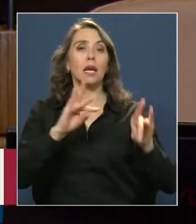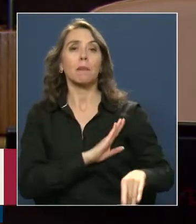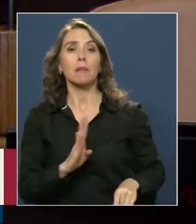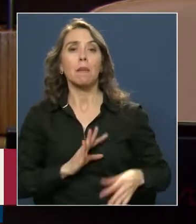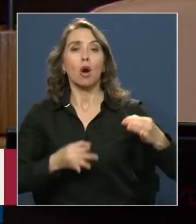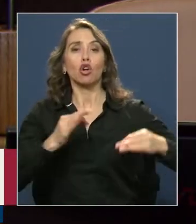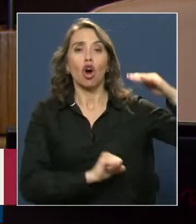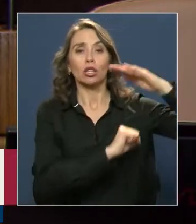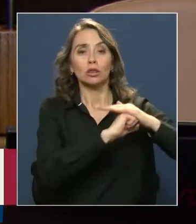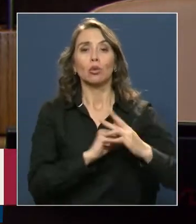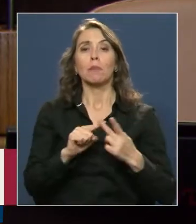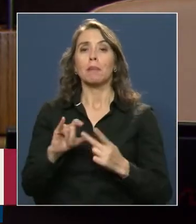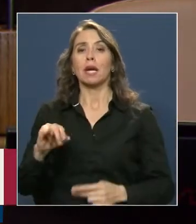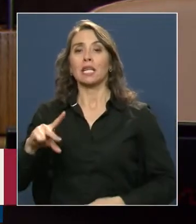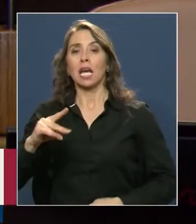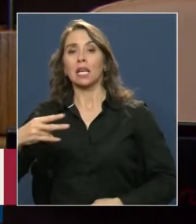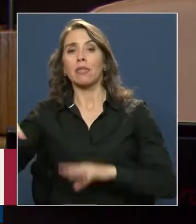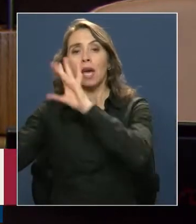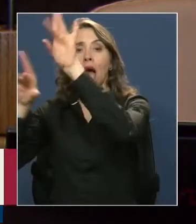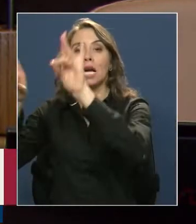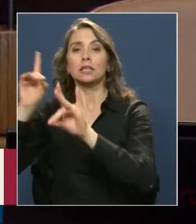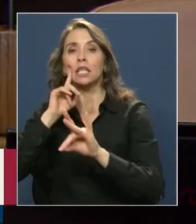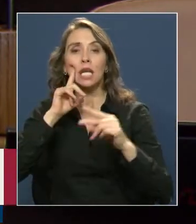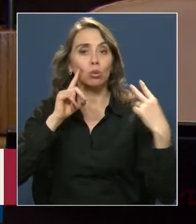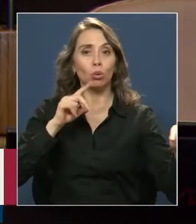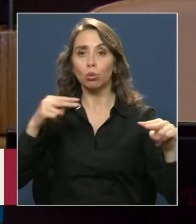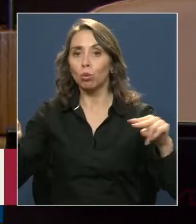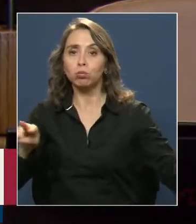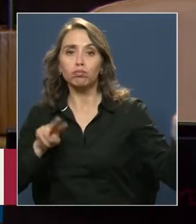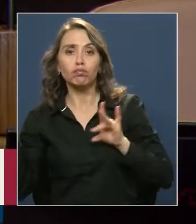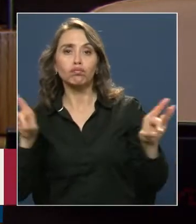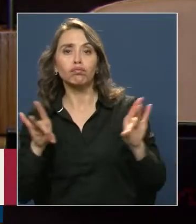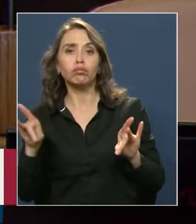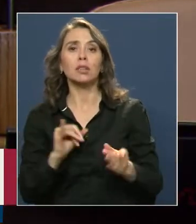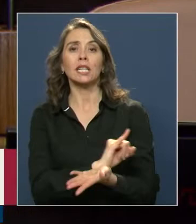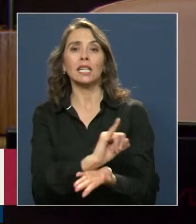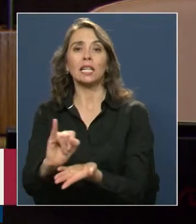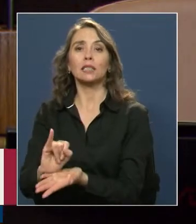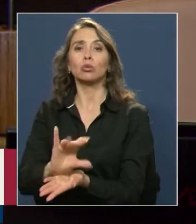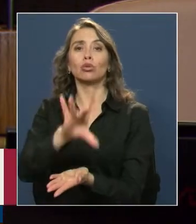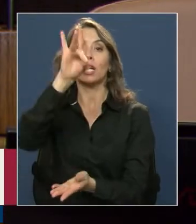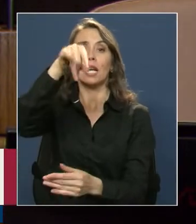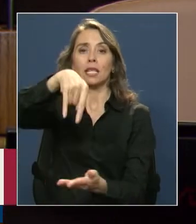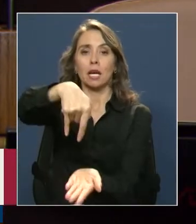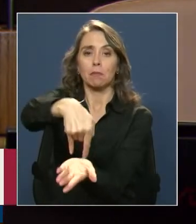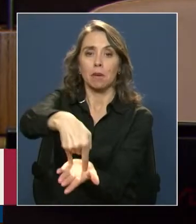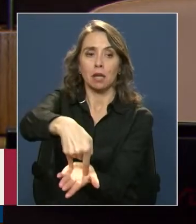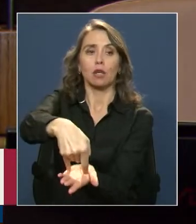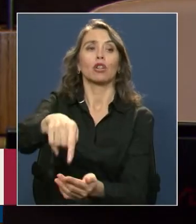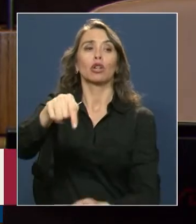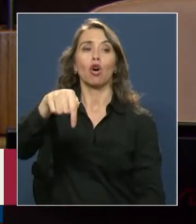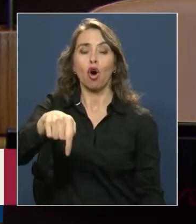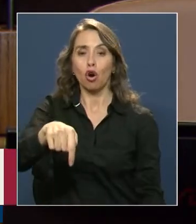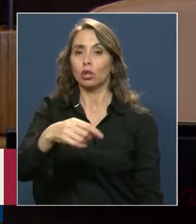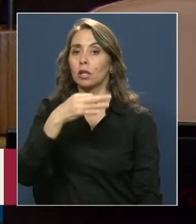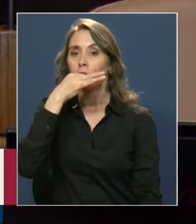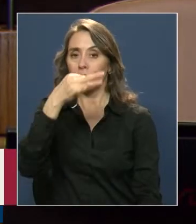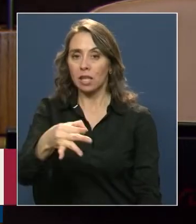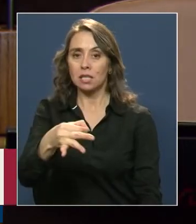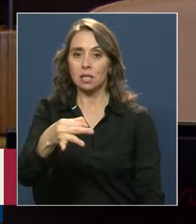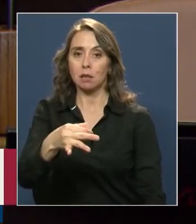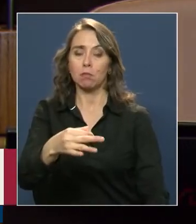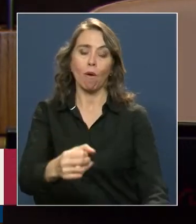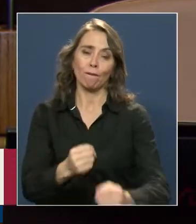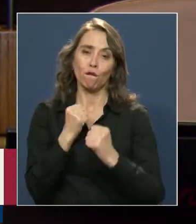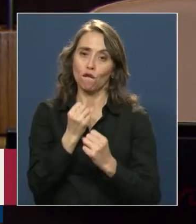Instituto Nacional de Derechos Humanos y los diferentes organismos que teníamos que designar acá en el Parlamento. Y eso es lo que hoy día venimos a decir con fuerza.